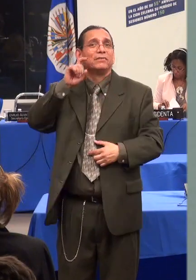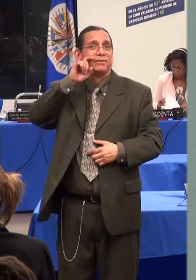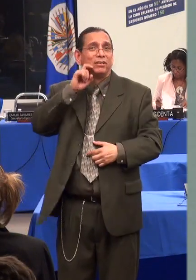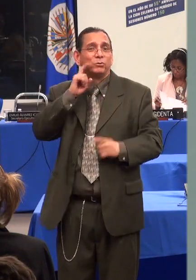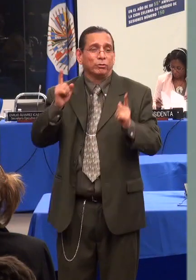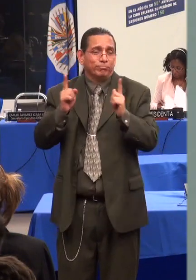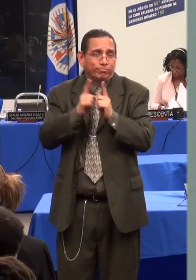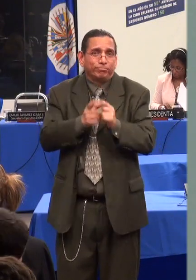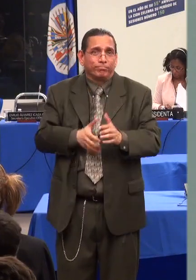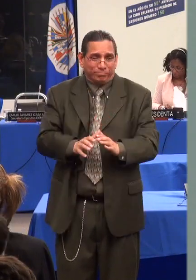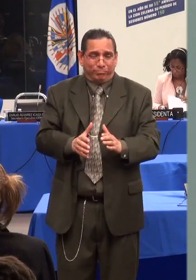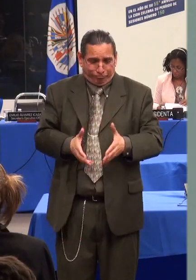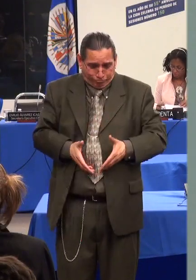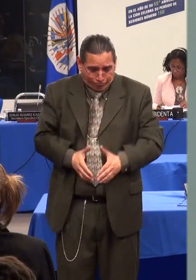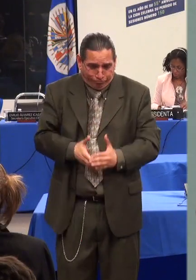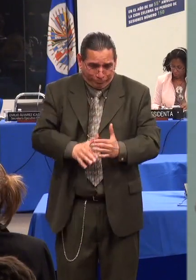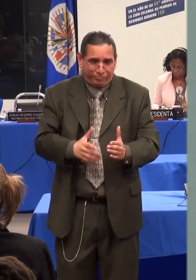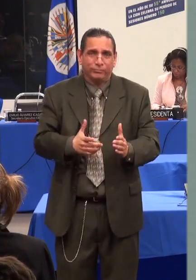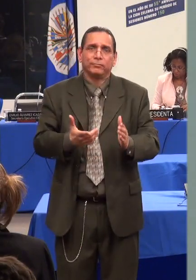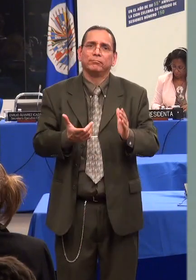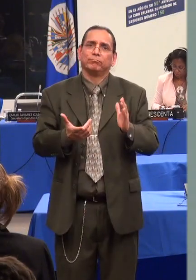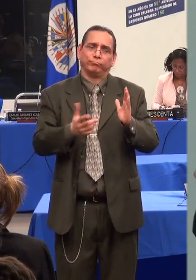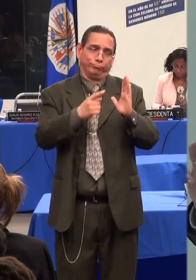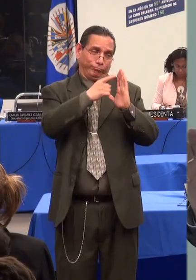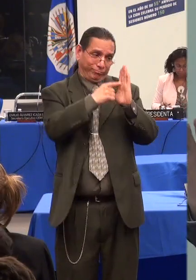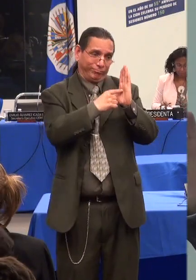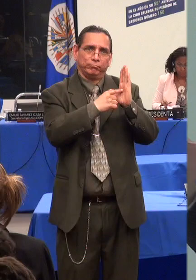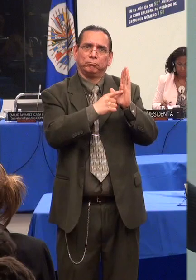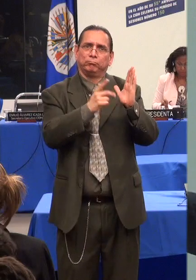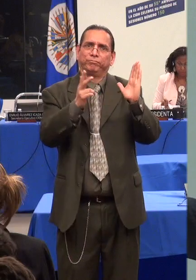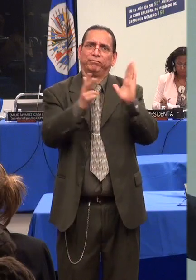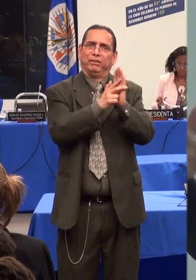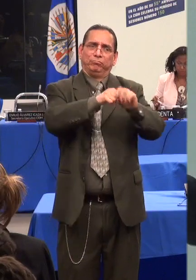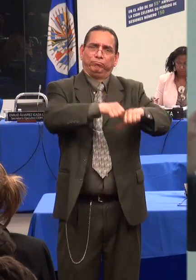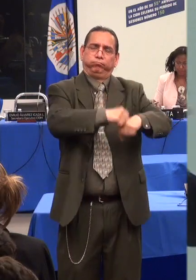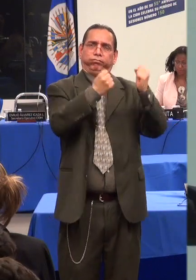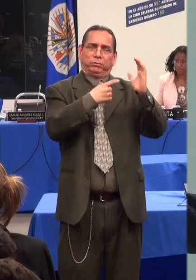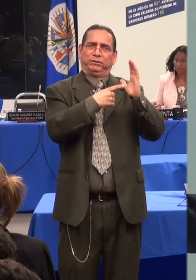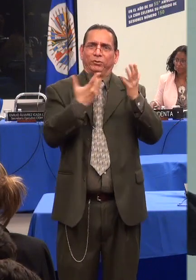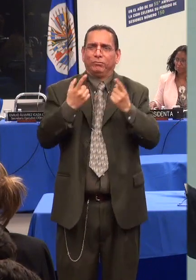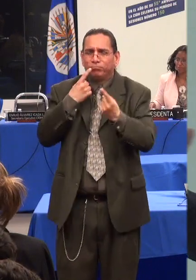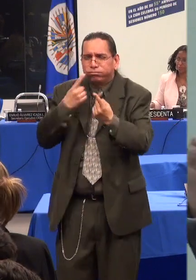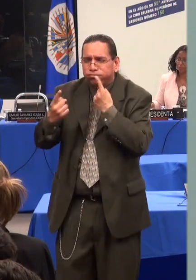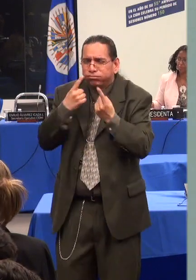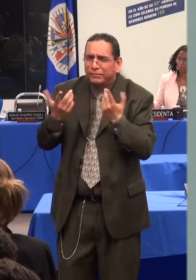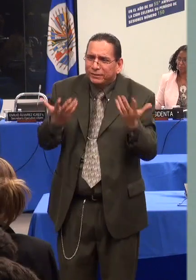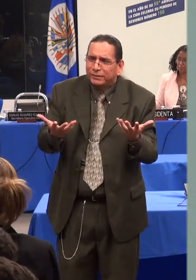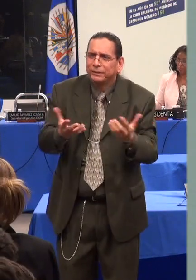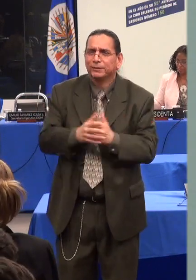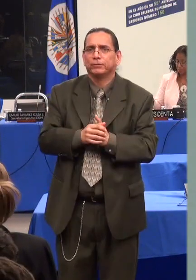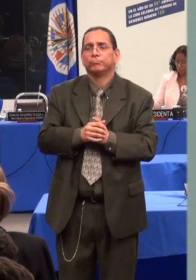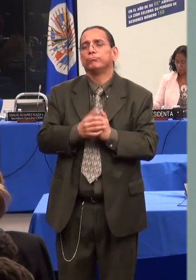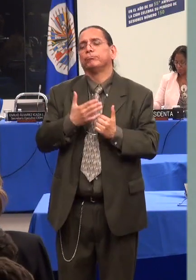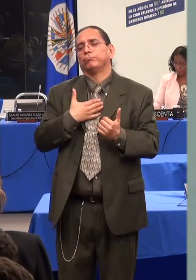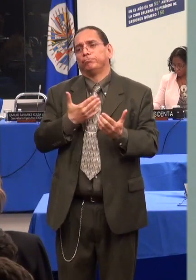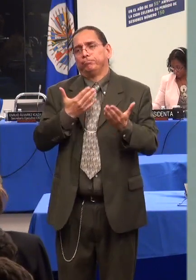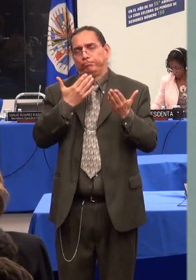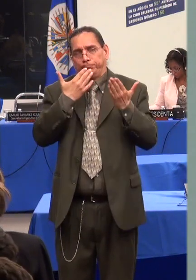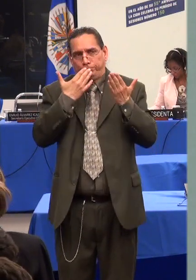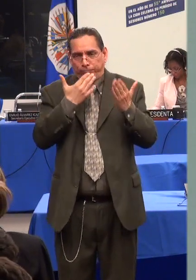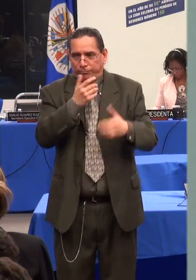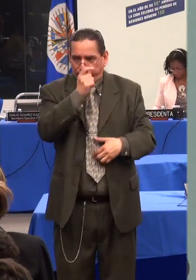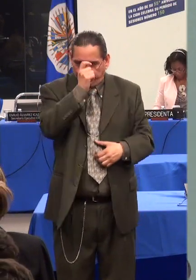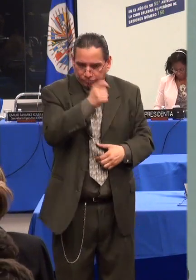agradezco su participación. Yo les quisiera solicitar que en un futuro información complementaria, sin duda es